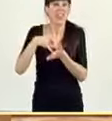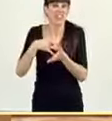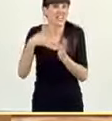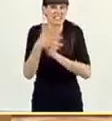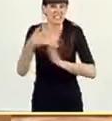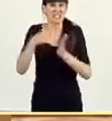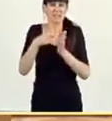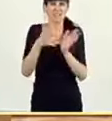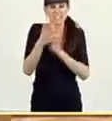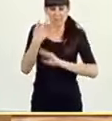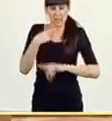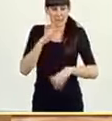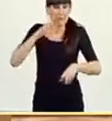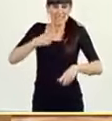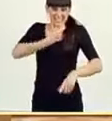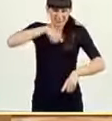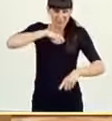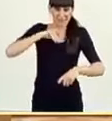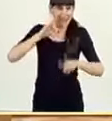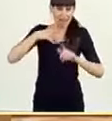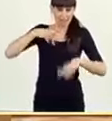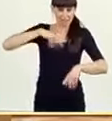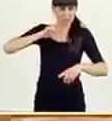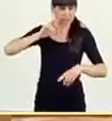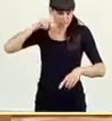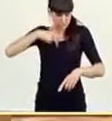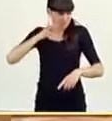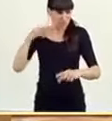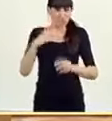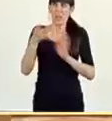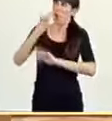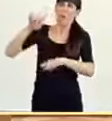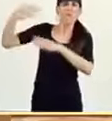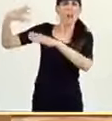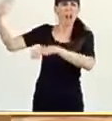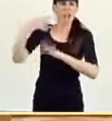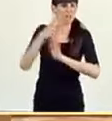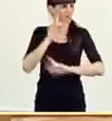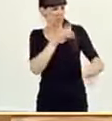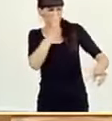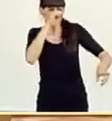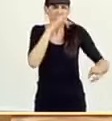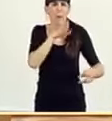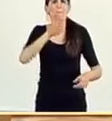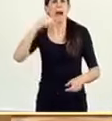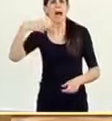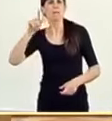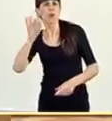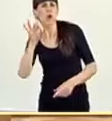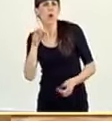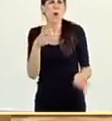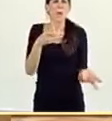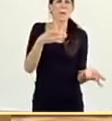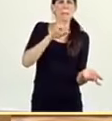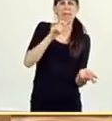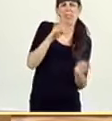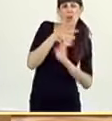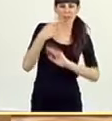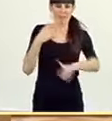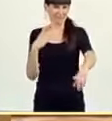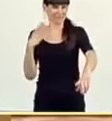nosotros nos miran desde dentro y desde fuera de España como dos borrachos, Pablo y Pedro, Pedro y Pablo, que se sujetan ambos,